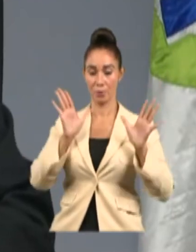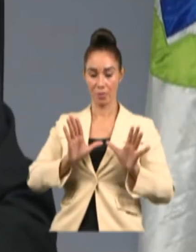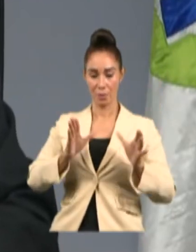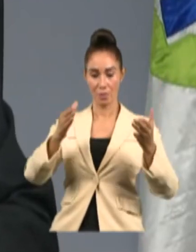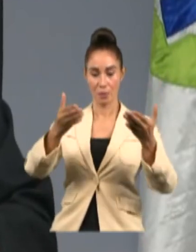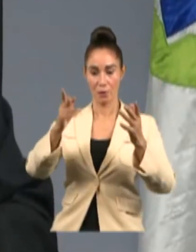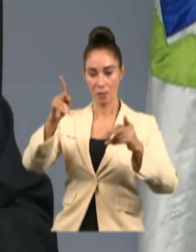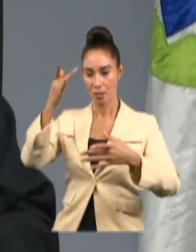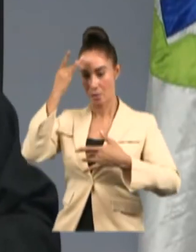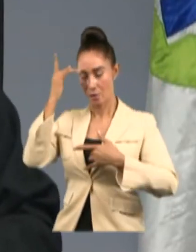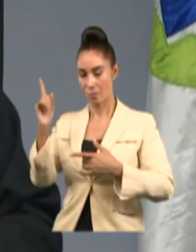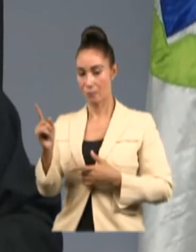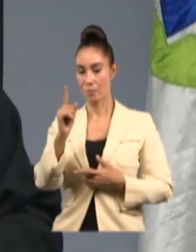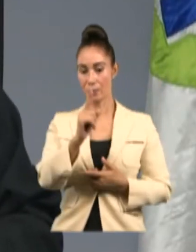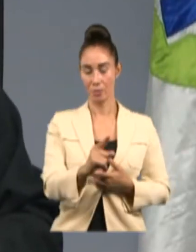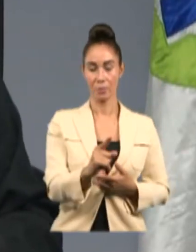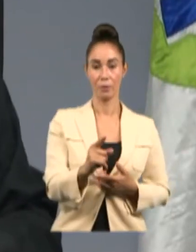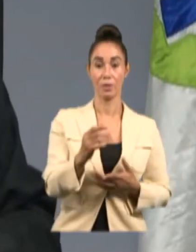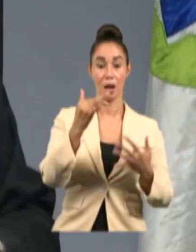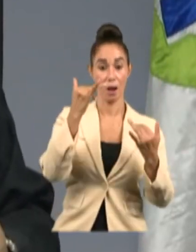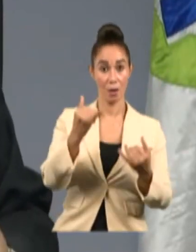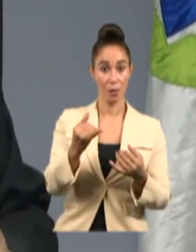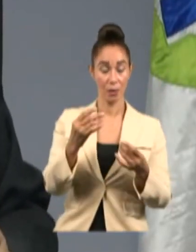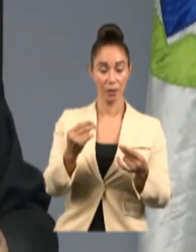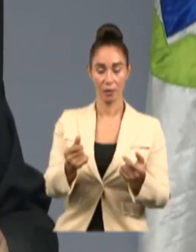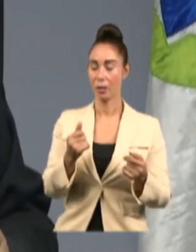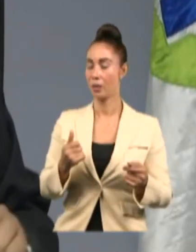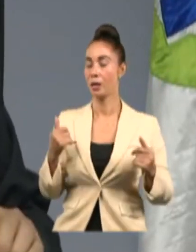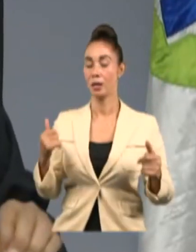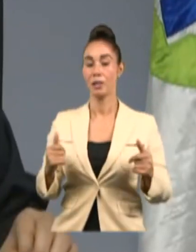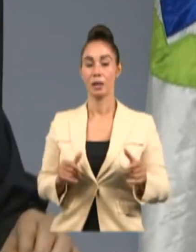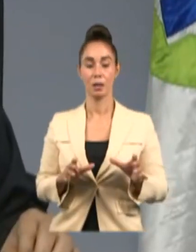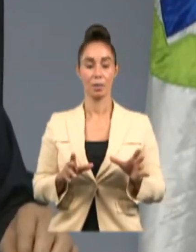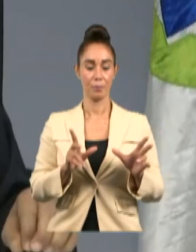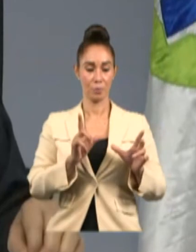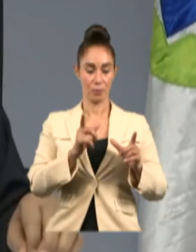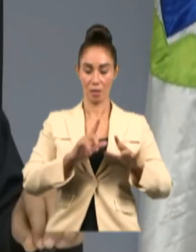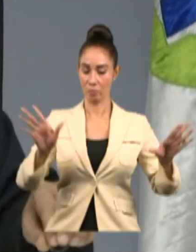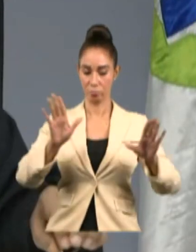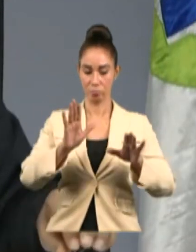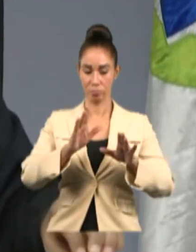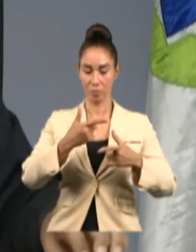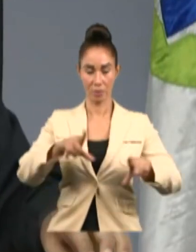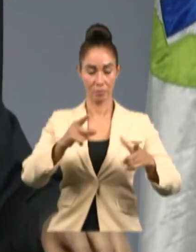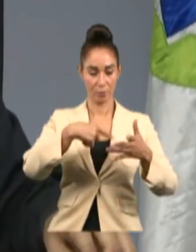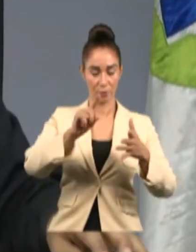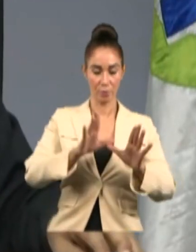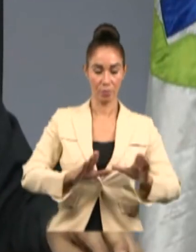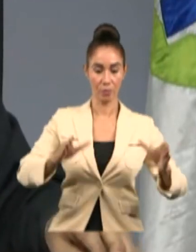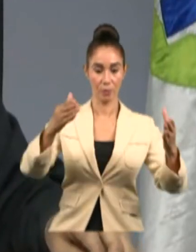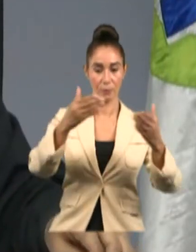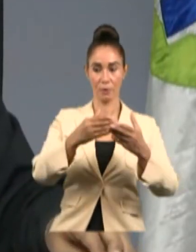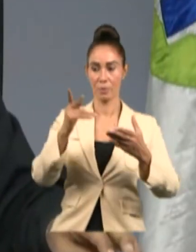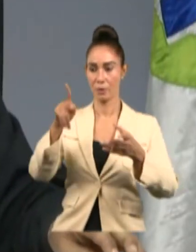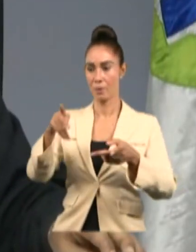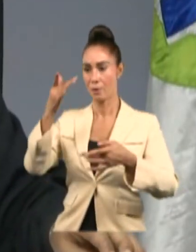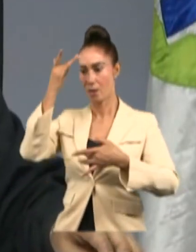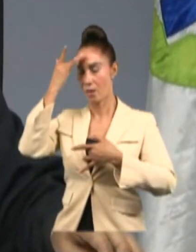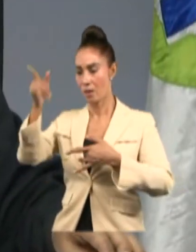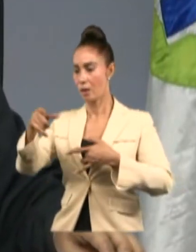todos aquellos positivos serán sacados de los barrios y llevados a las áreas de